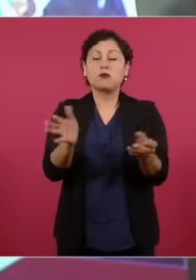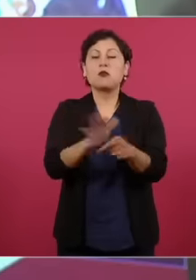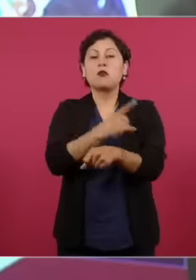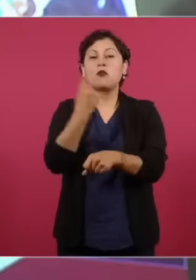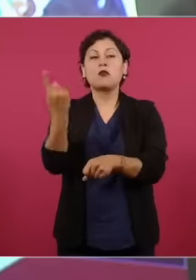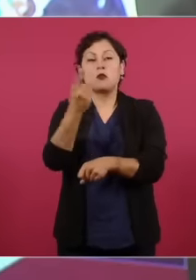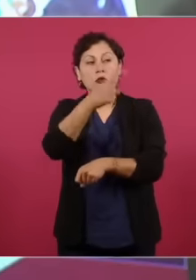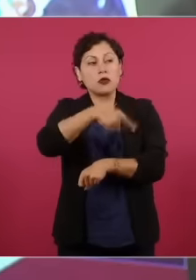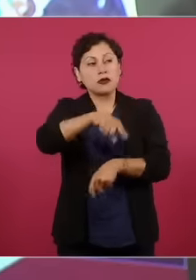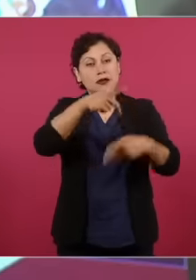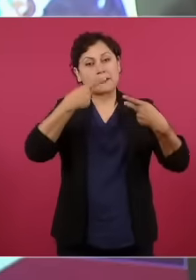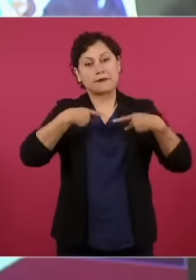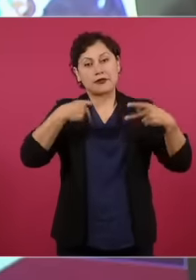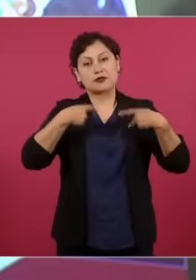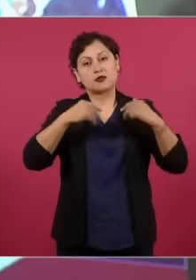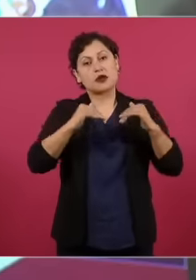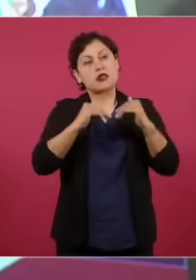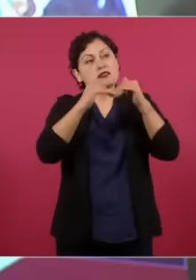Y a sus seguidores?